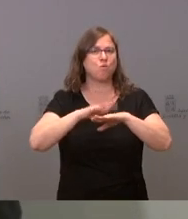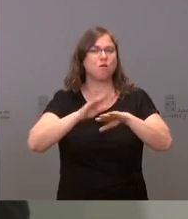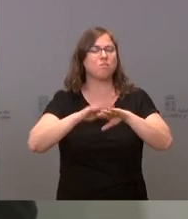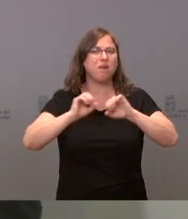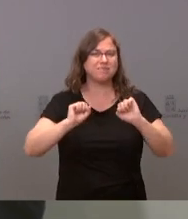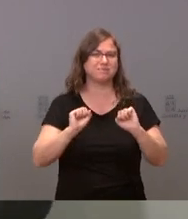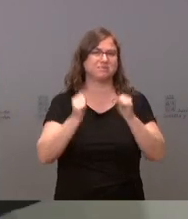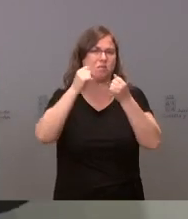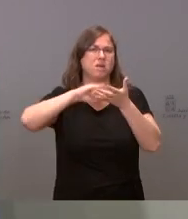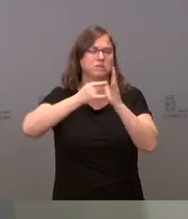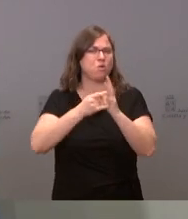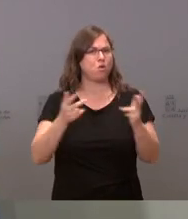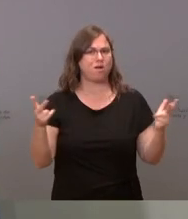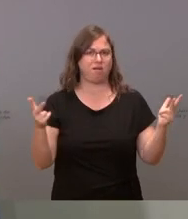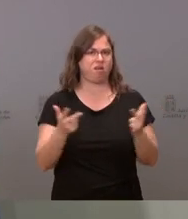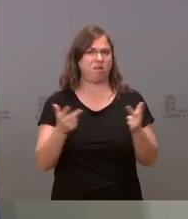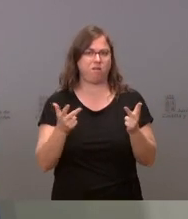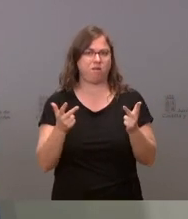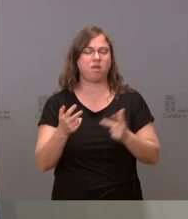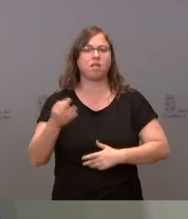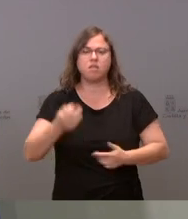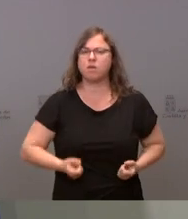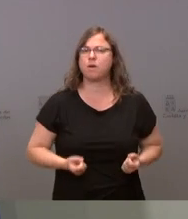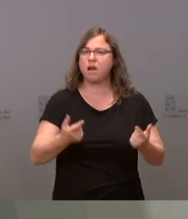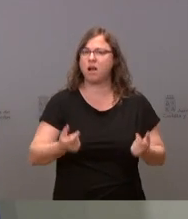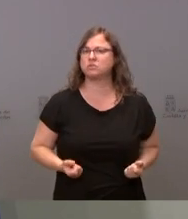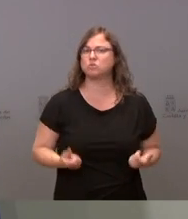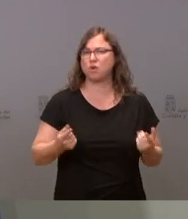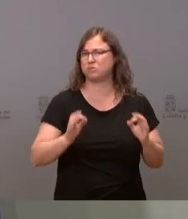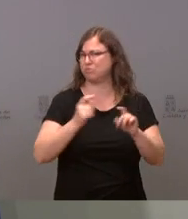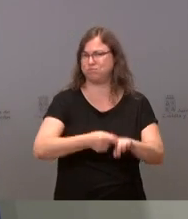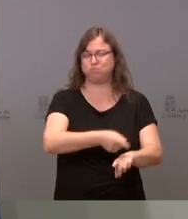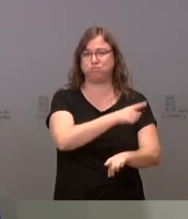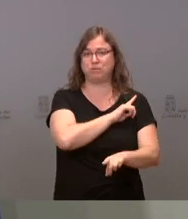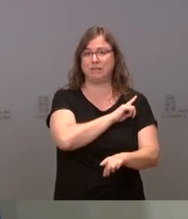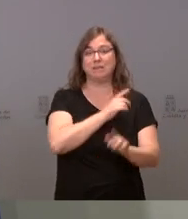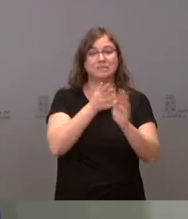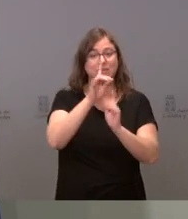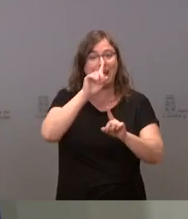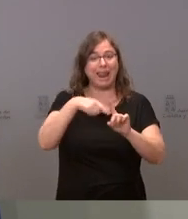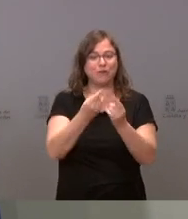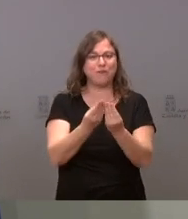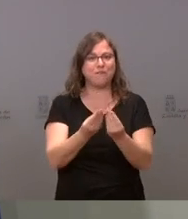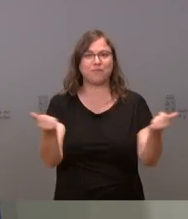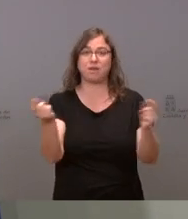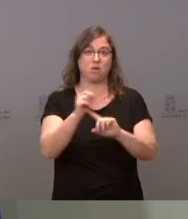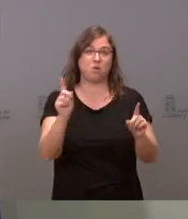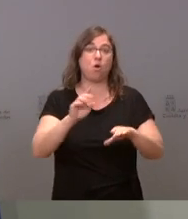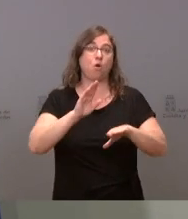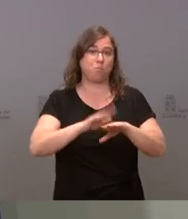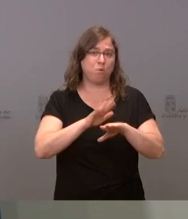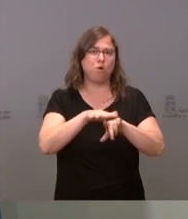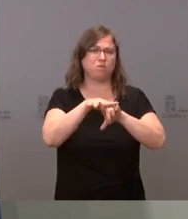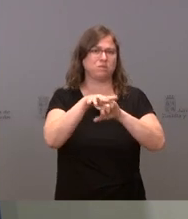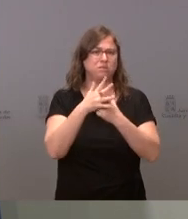gravísima situación que obliga a un elevado gasto público, que no va a desaparecer el año que viene, porque no van a desaparecer las condiciones